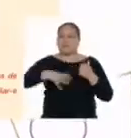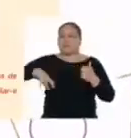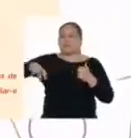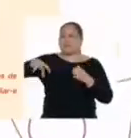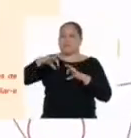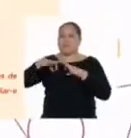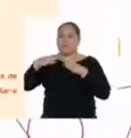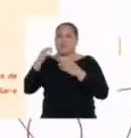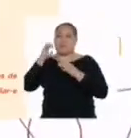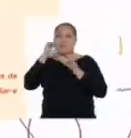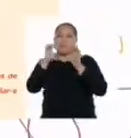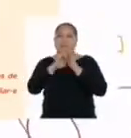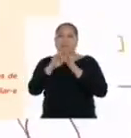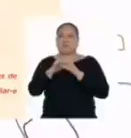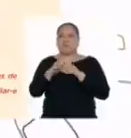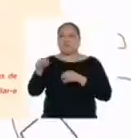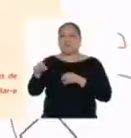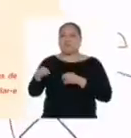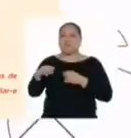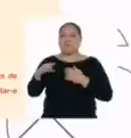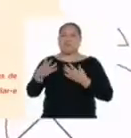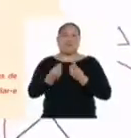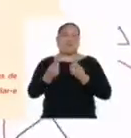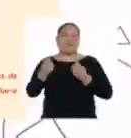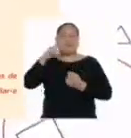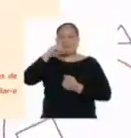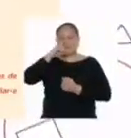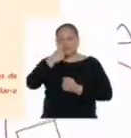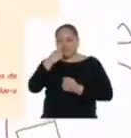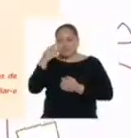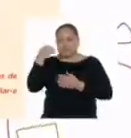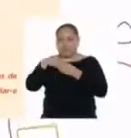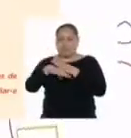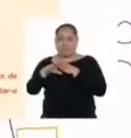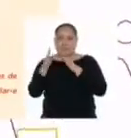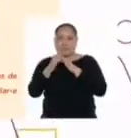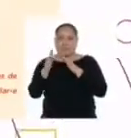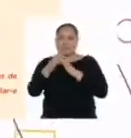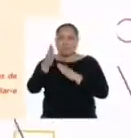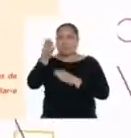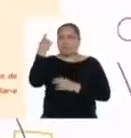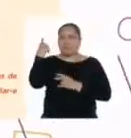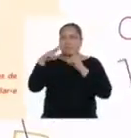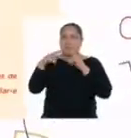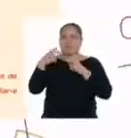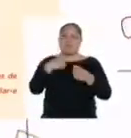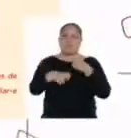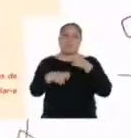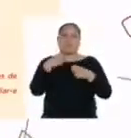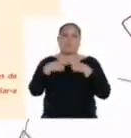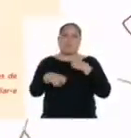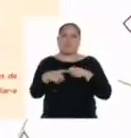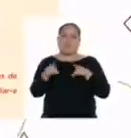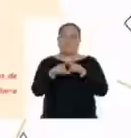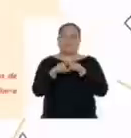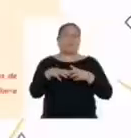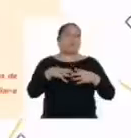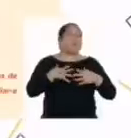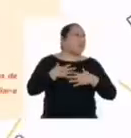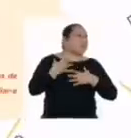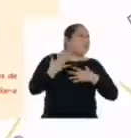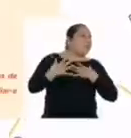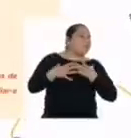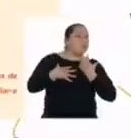las familias, como una epidemia de aburrimiento hogareño pocas veces visto, peleas y hasta cuadros de estrés.